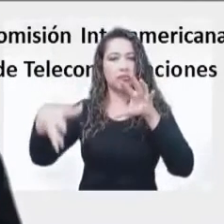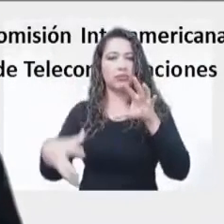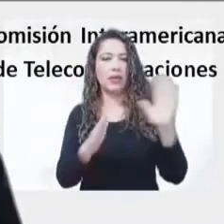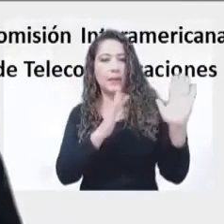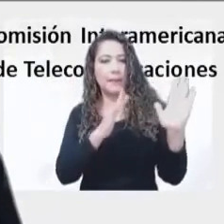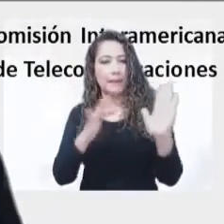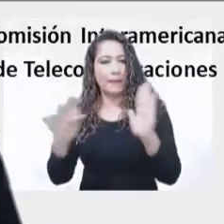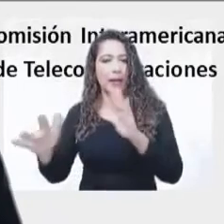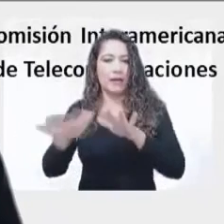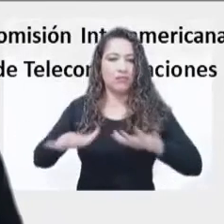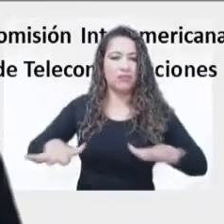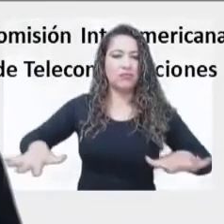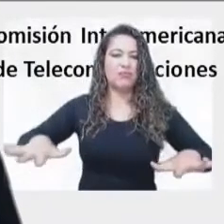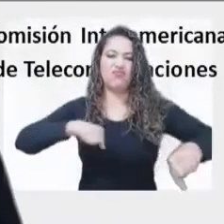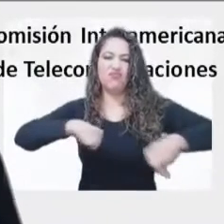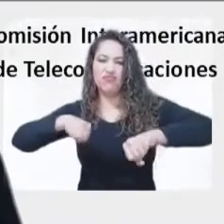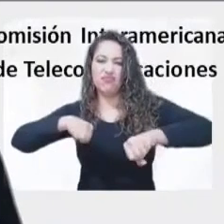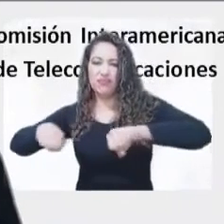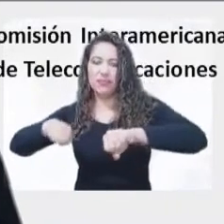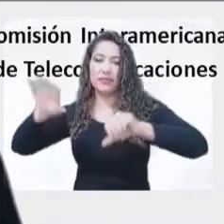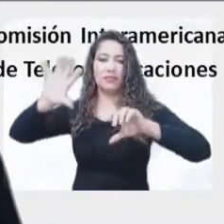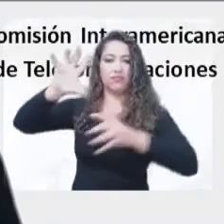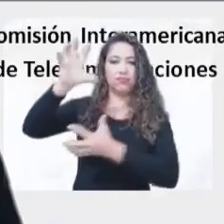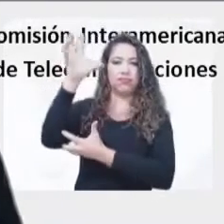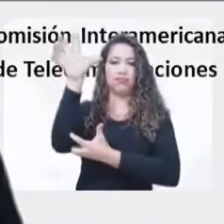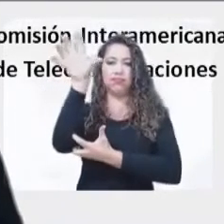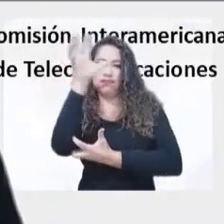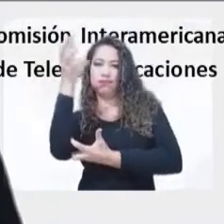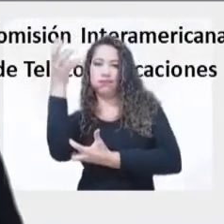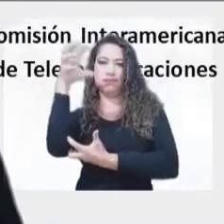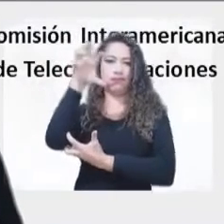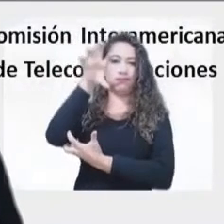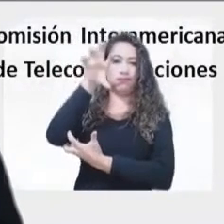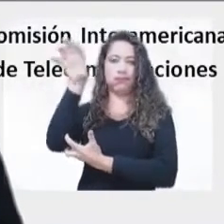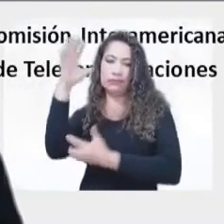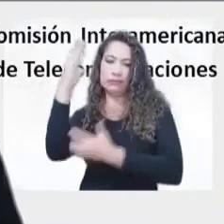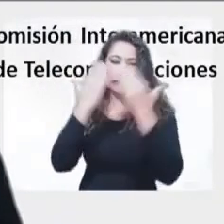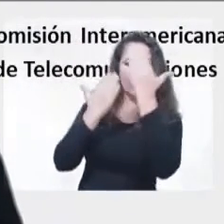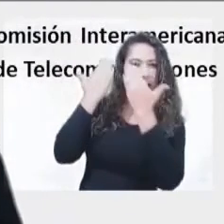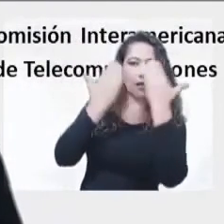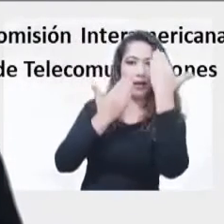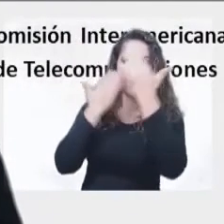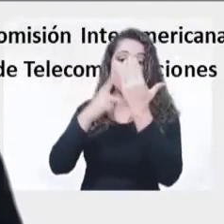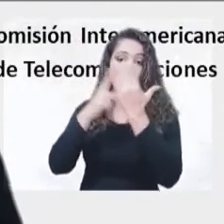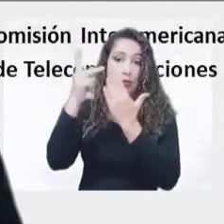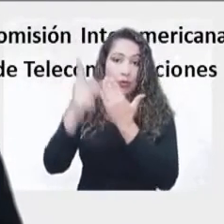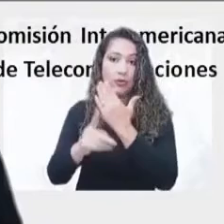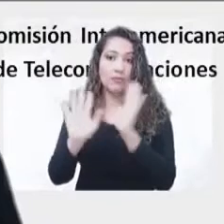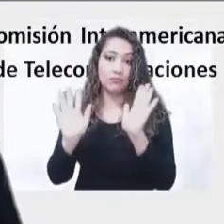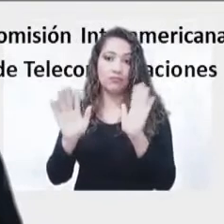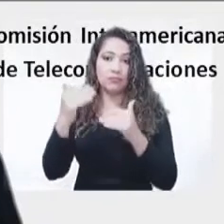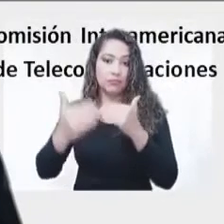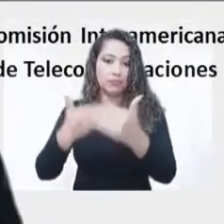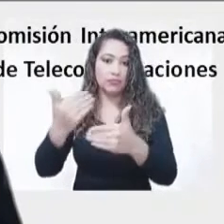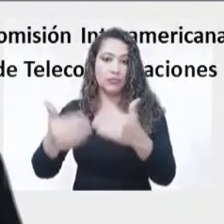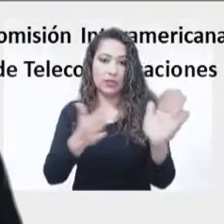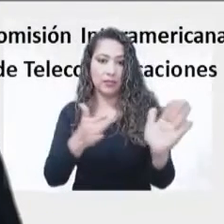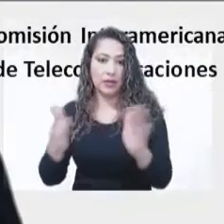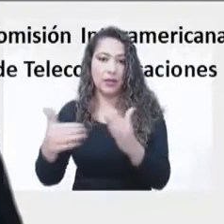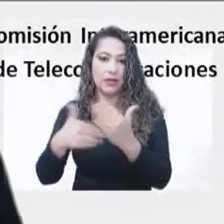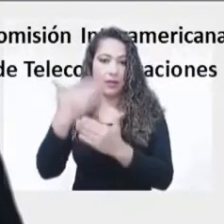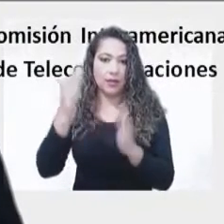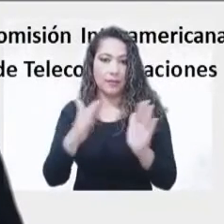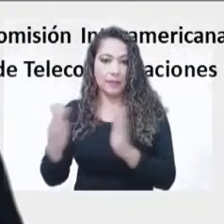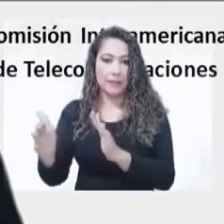el servicio fijo por satélite y está bajo análisis. Ustedes ya verán en la página web de la CITEL el informe